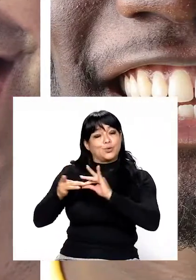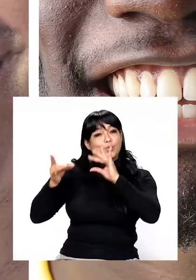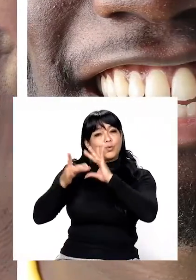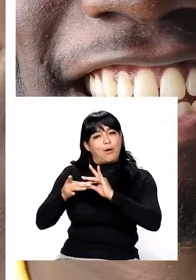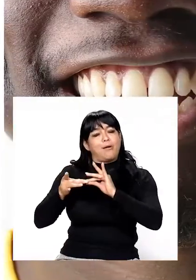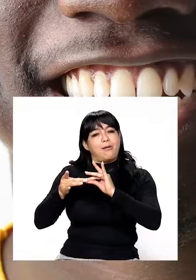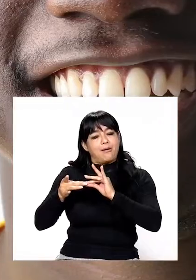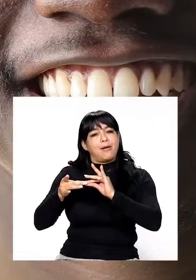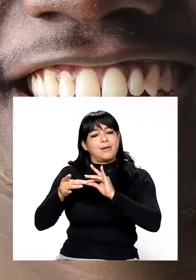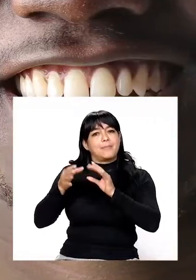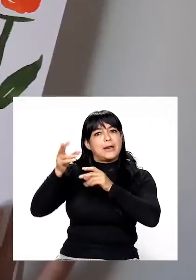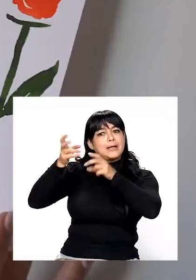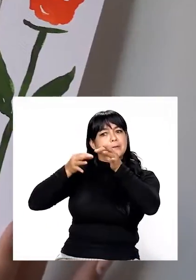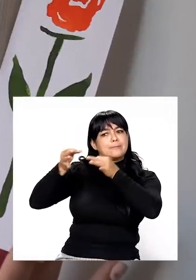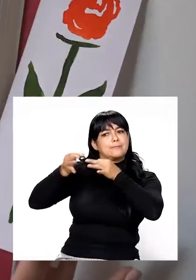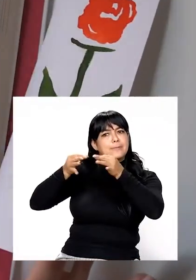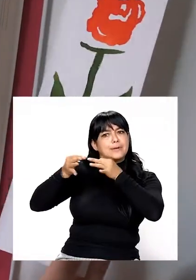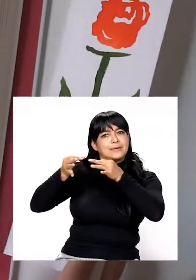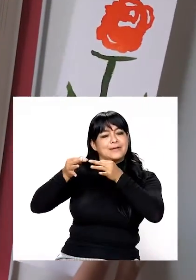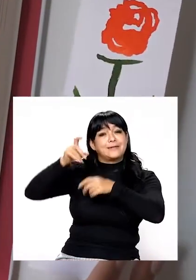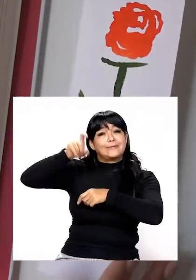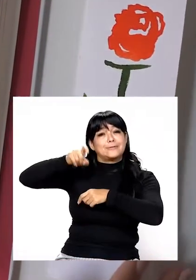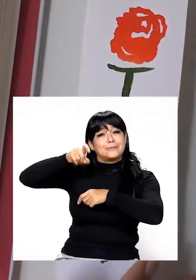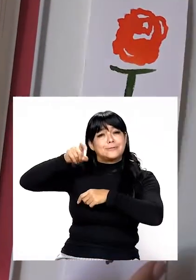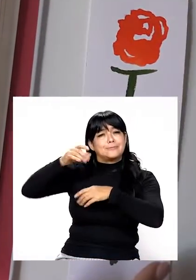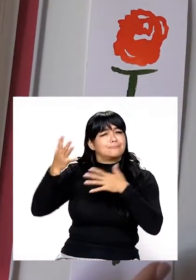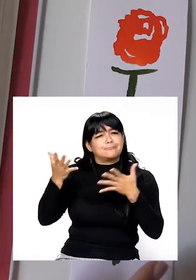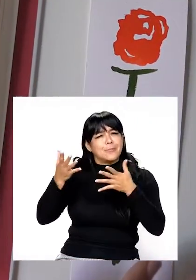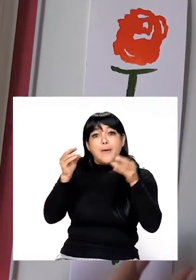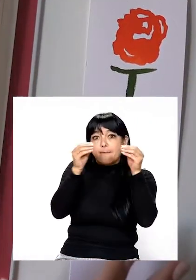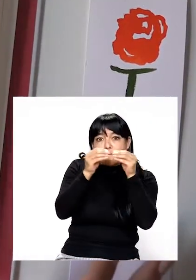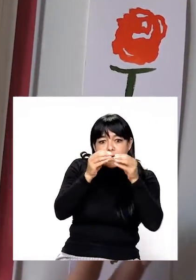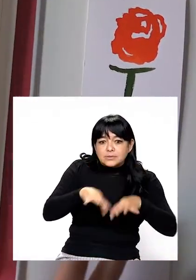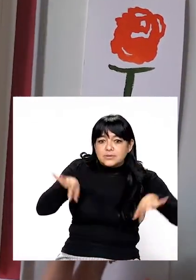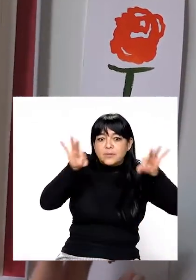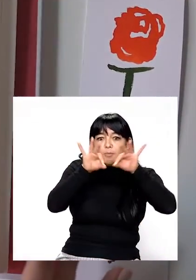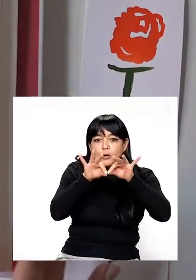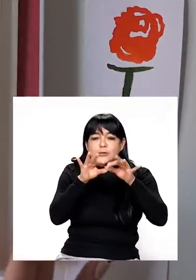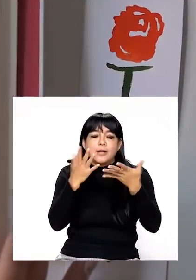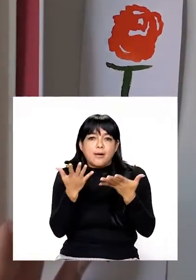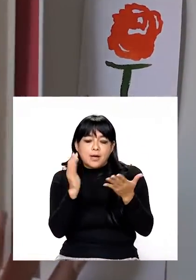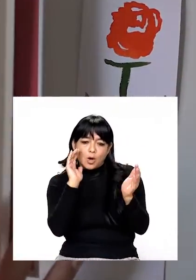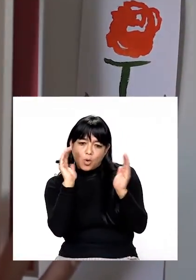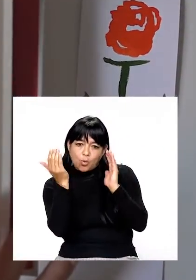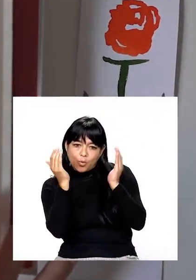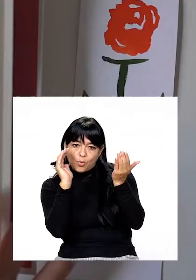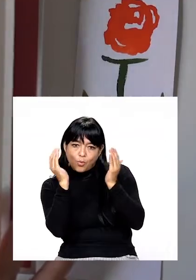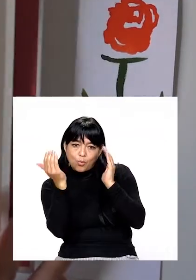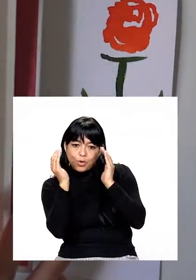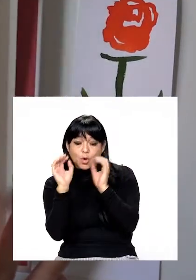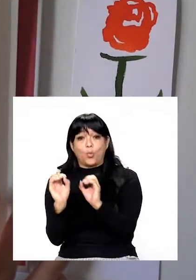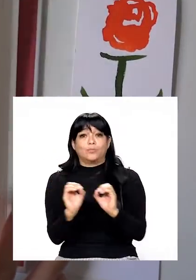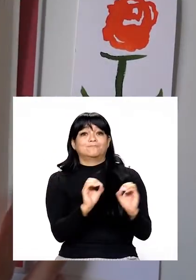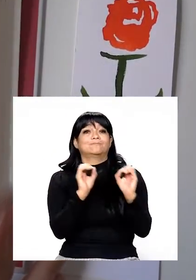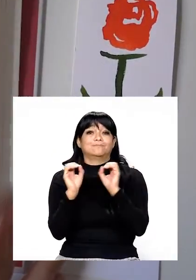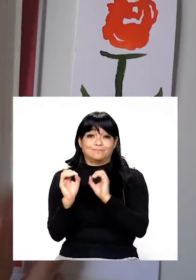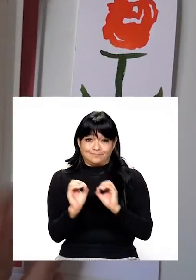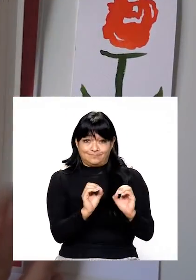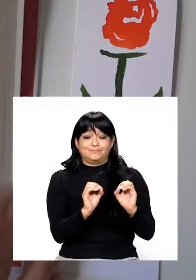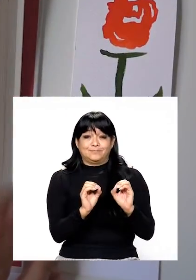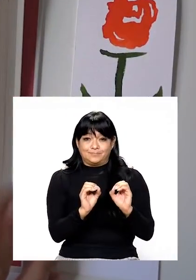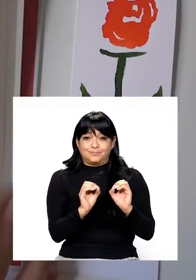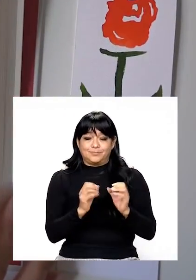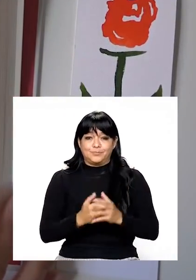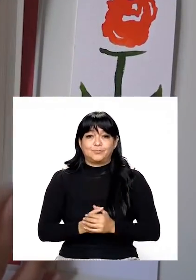Para describir es necesario seleccionar qué es importante, comparar